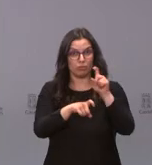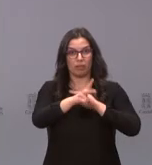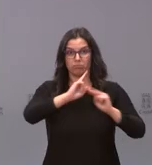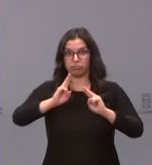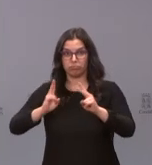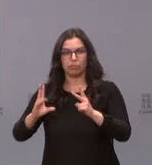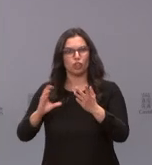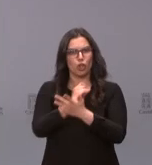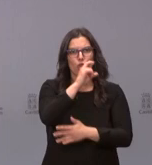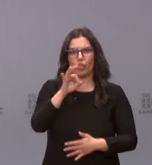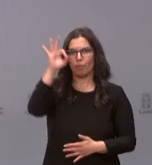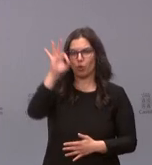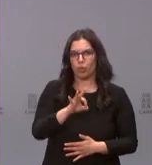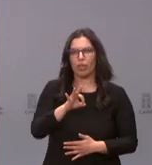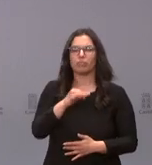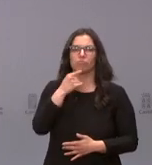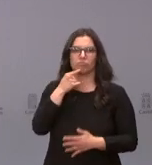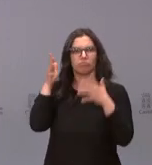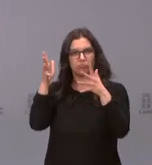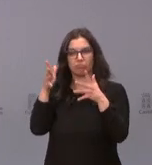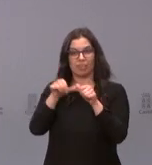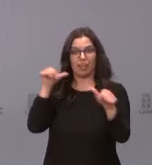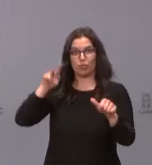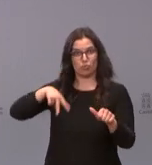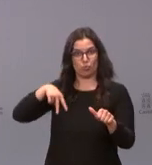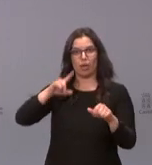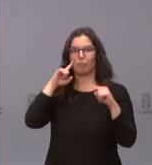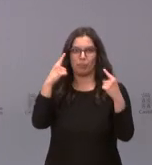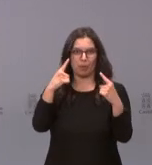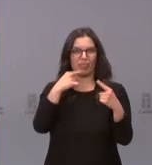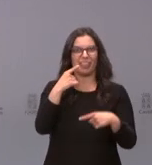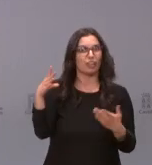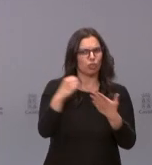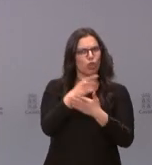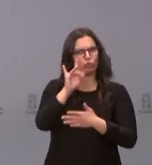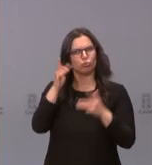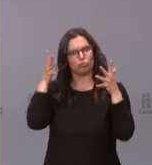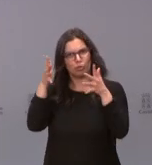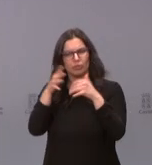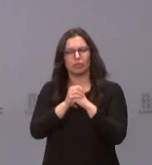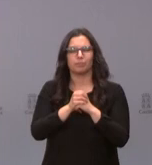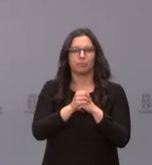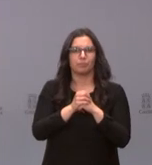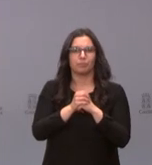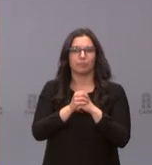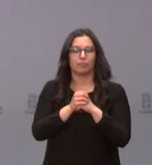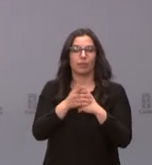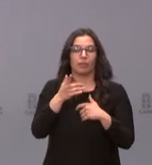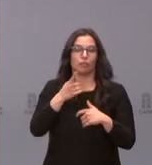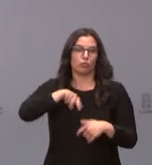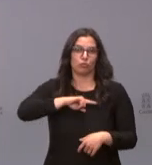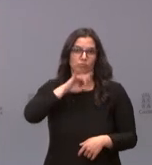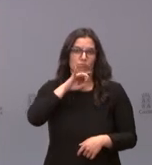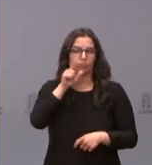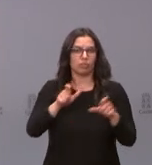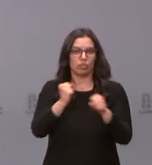Esto no nos había ocurrido ningún año. Estamos muy satisfechos del trabajo de los empleados del 012, los trabajadores del